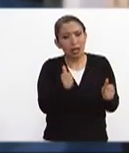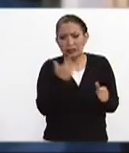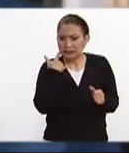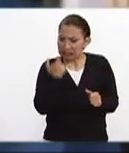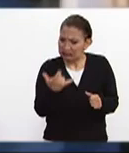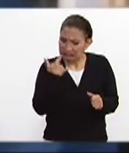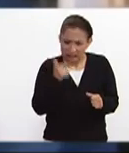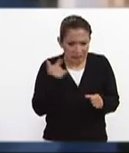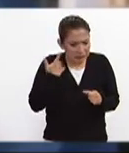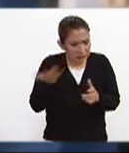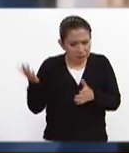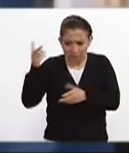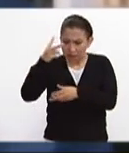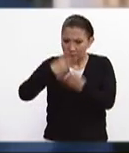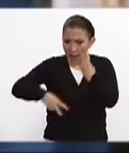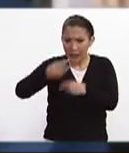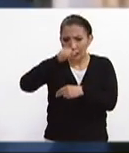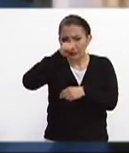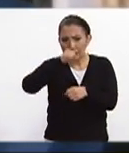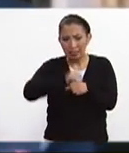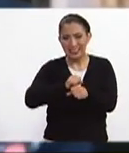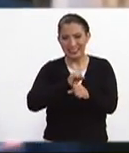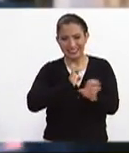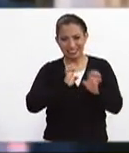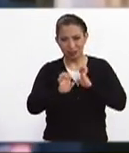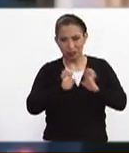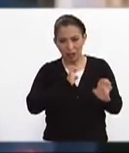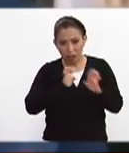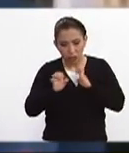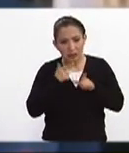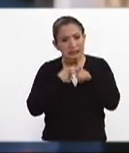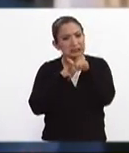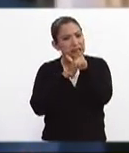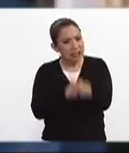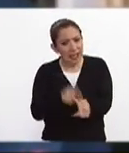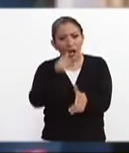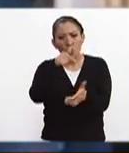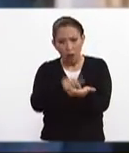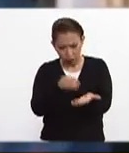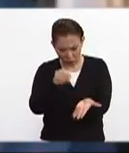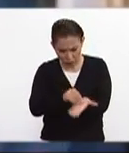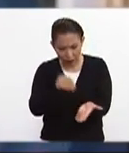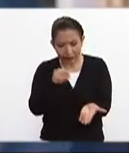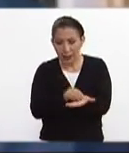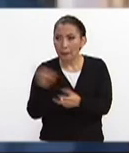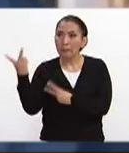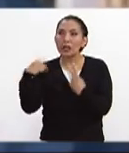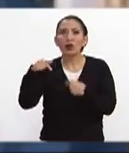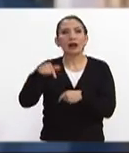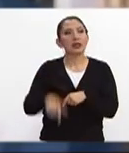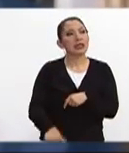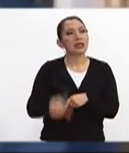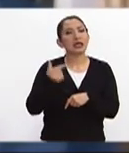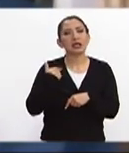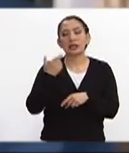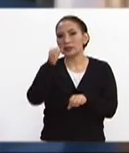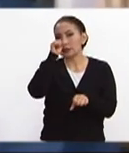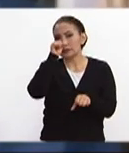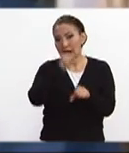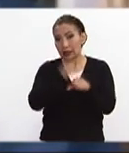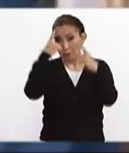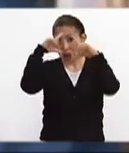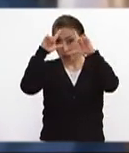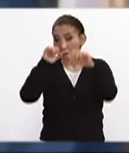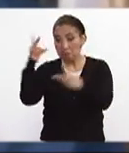rindió aquí estuvieron fuerzas de la Secretaría de la Defensa Nacional que aún continúan en el lugar estuvo personal de la Secretaría